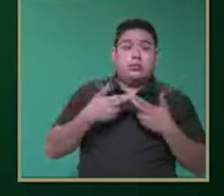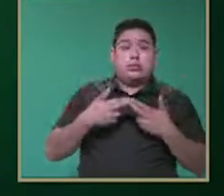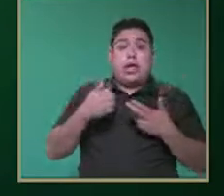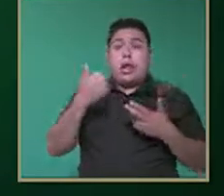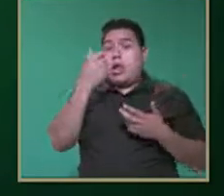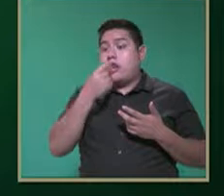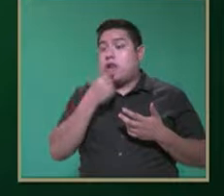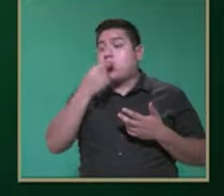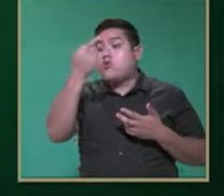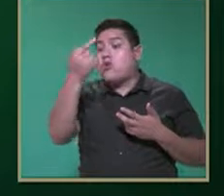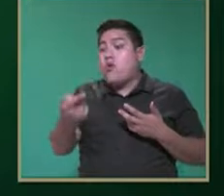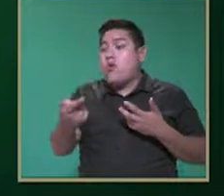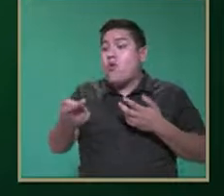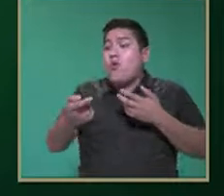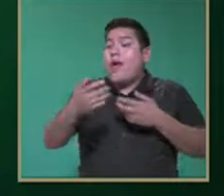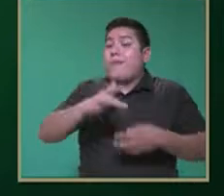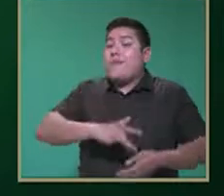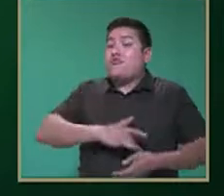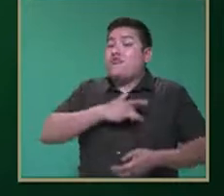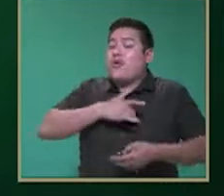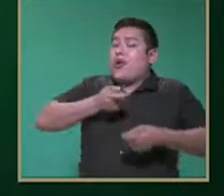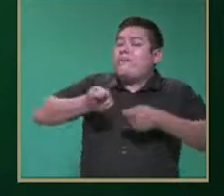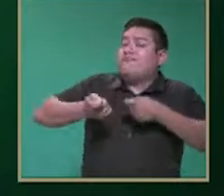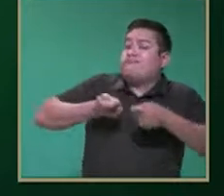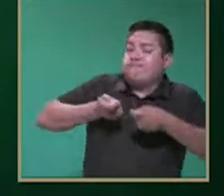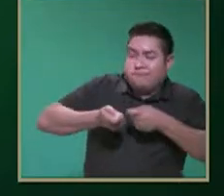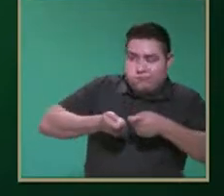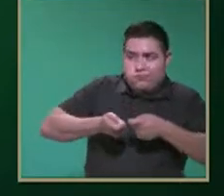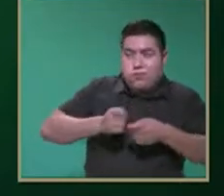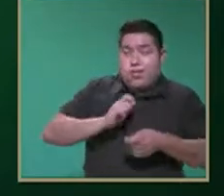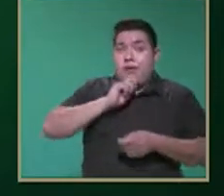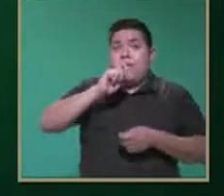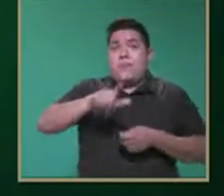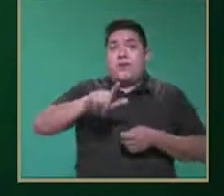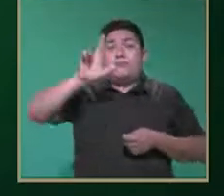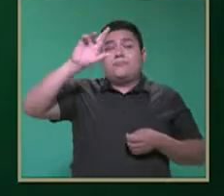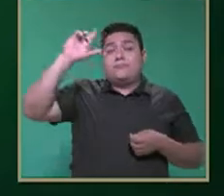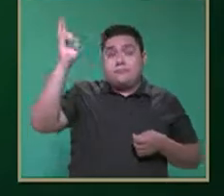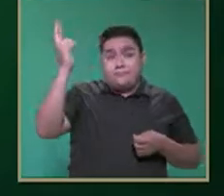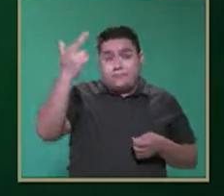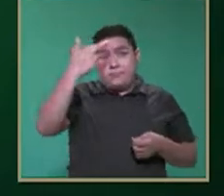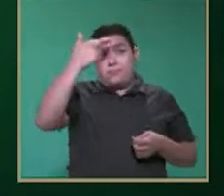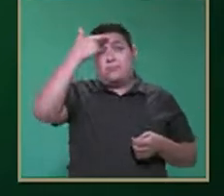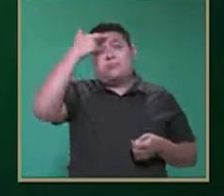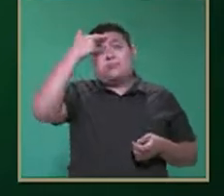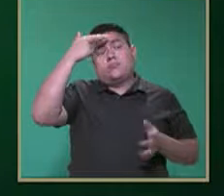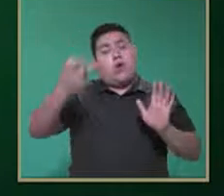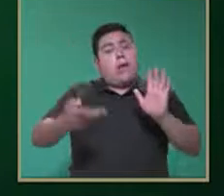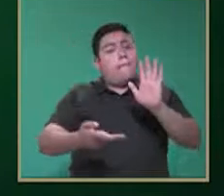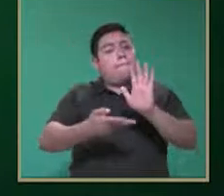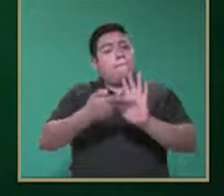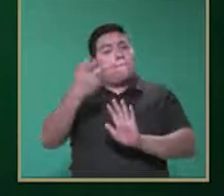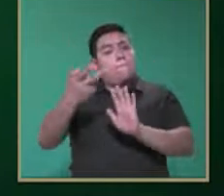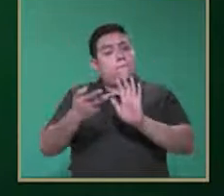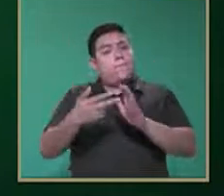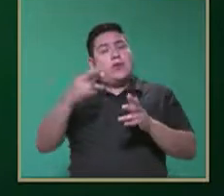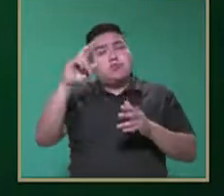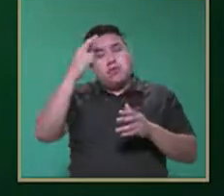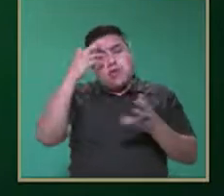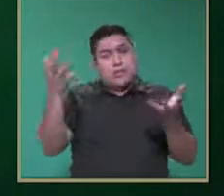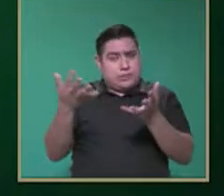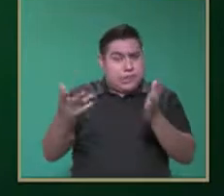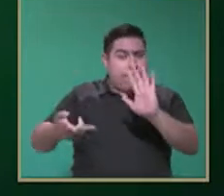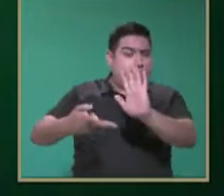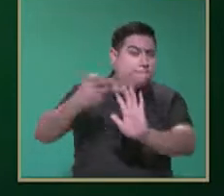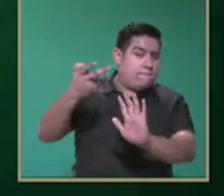Y hacemos referencia a los recordatorios. Podemos hacerle mención que vamos